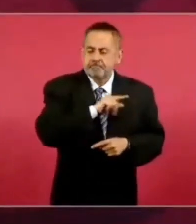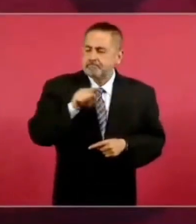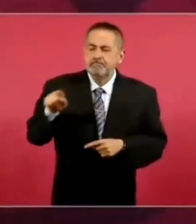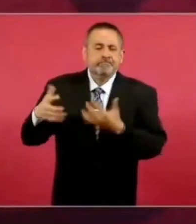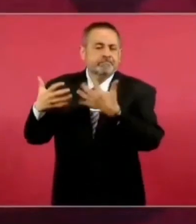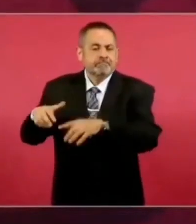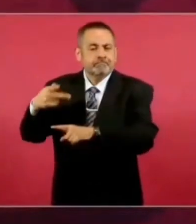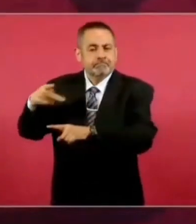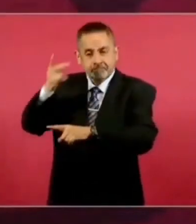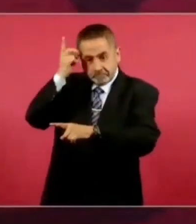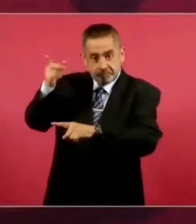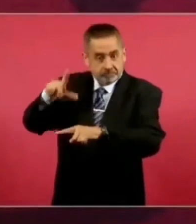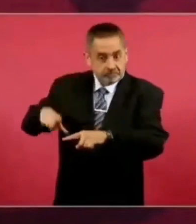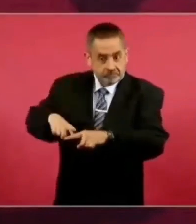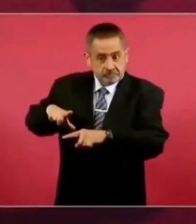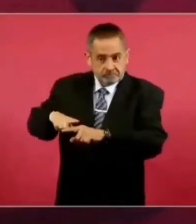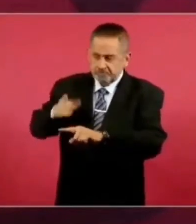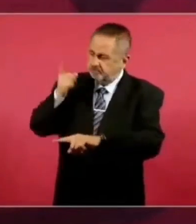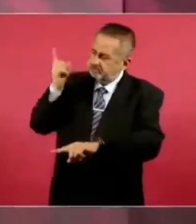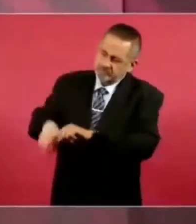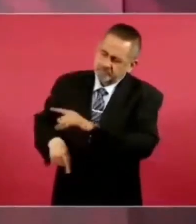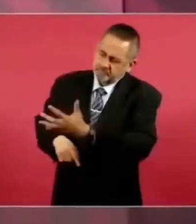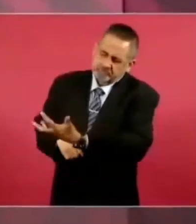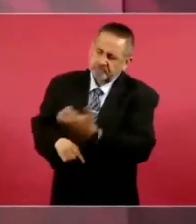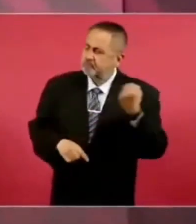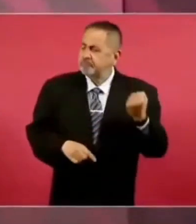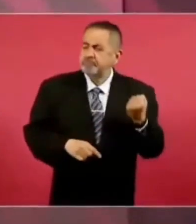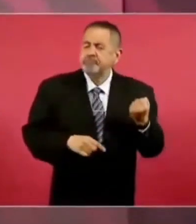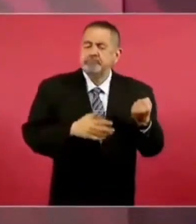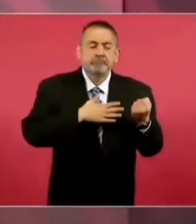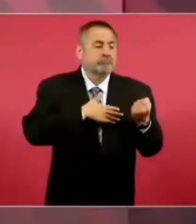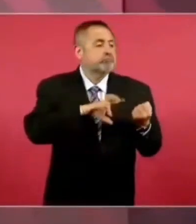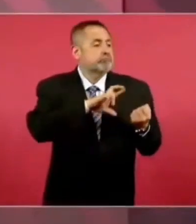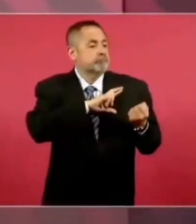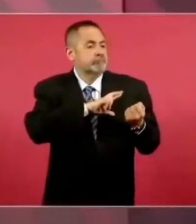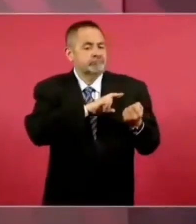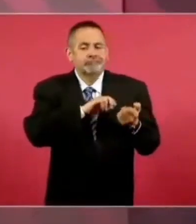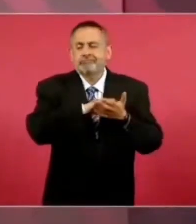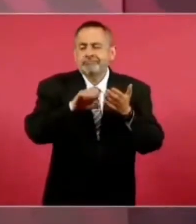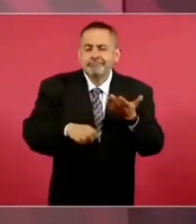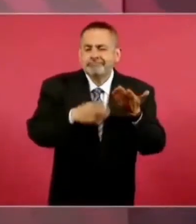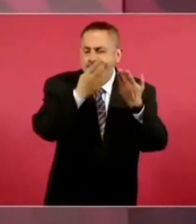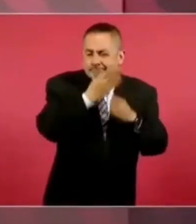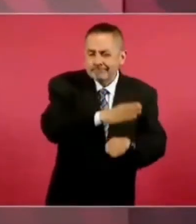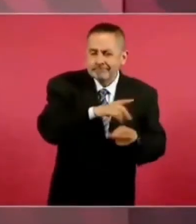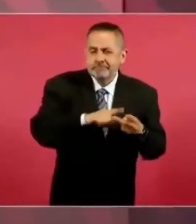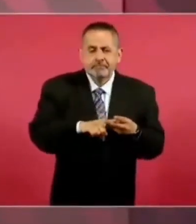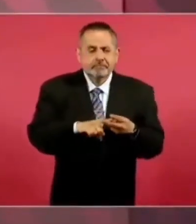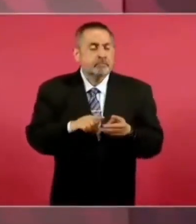van a encontrar la reforma energética,